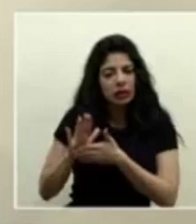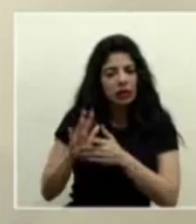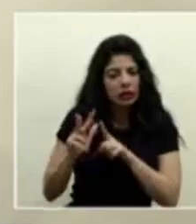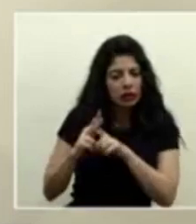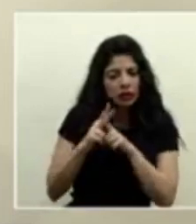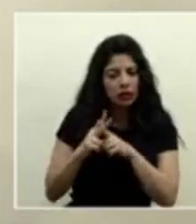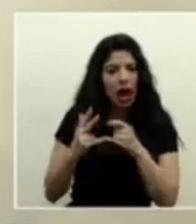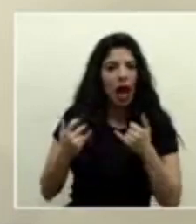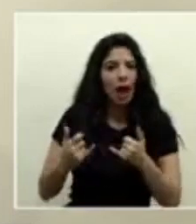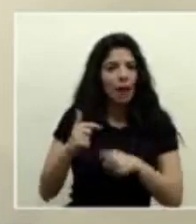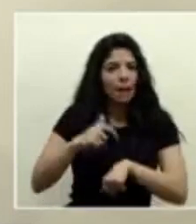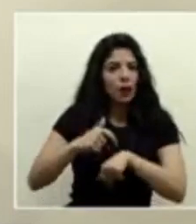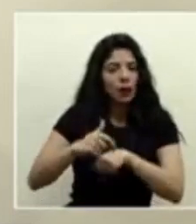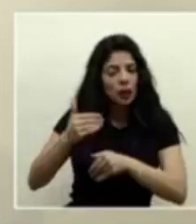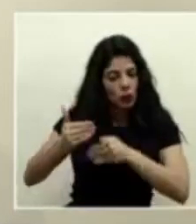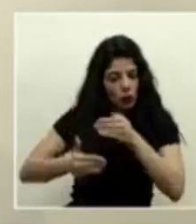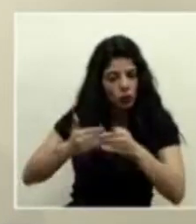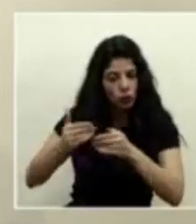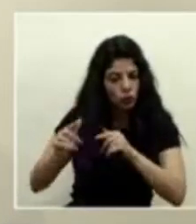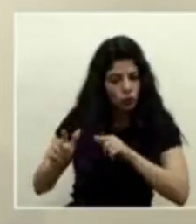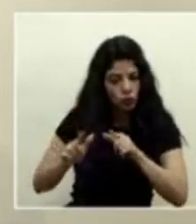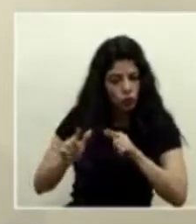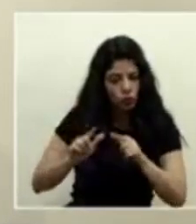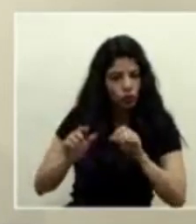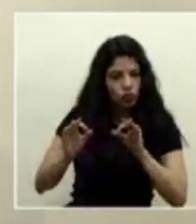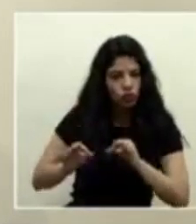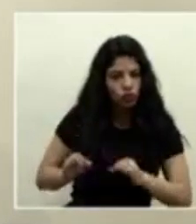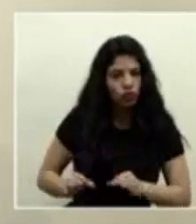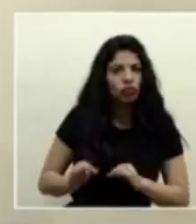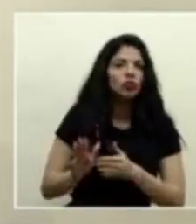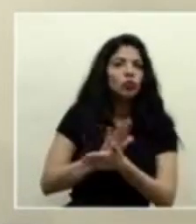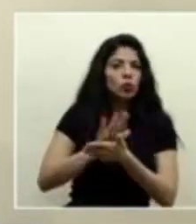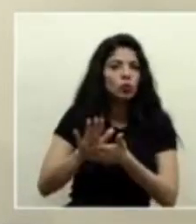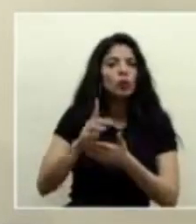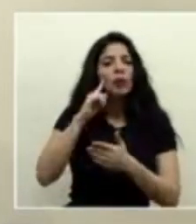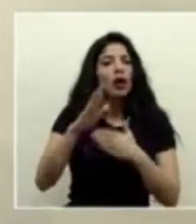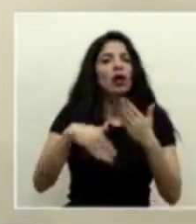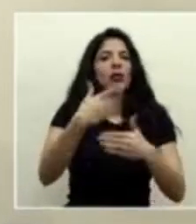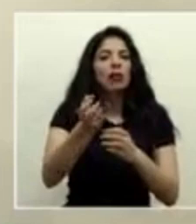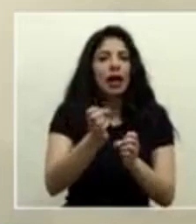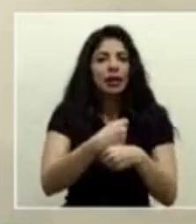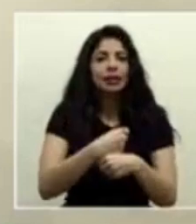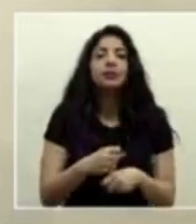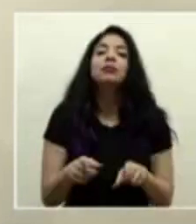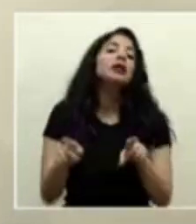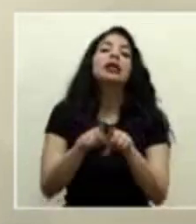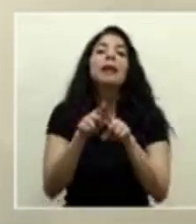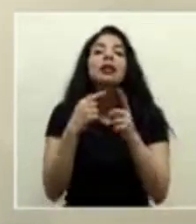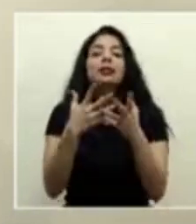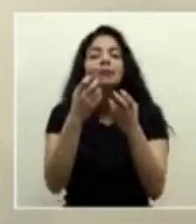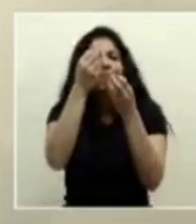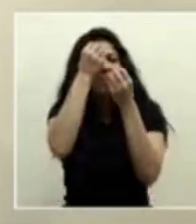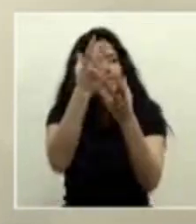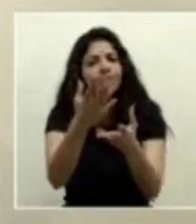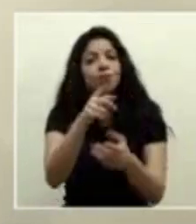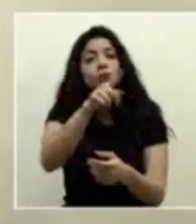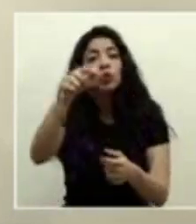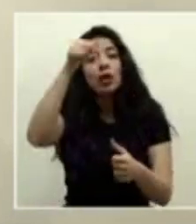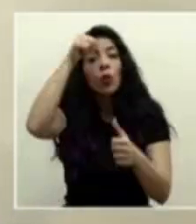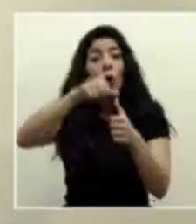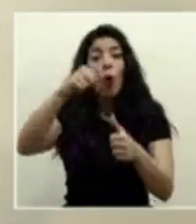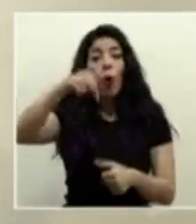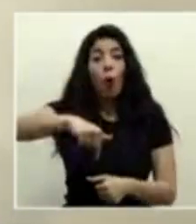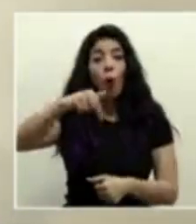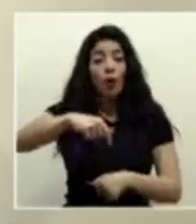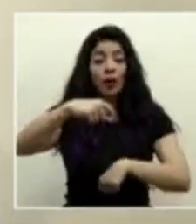justamente en este momento en definición. También quiero indicar que recordemos que hoy